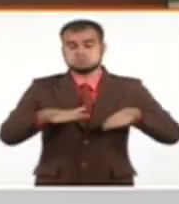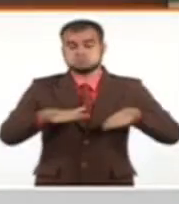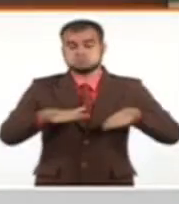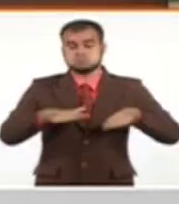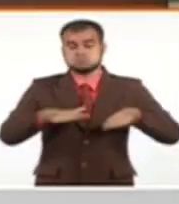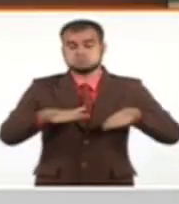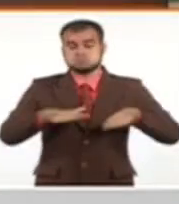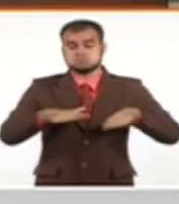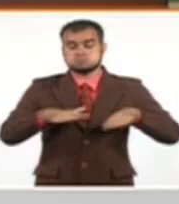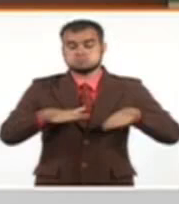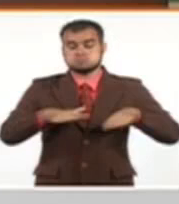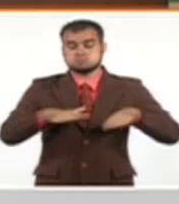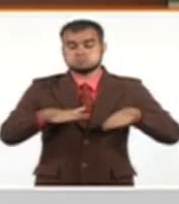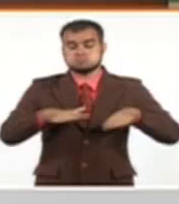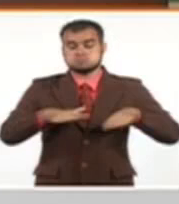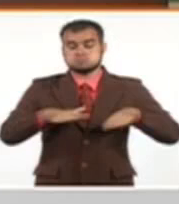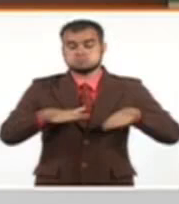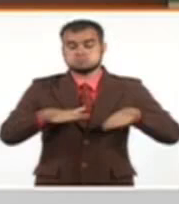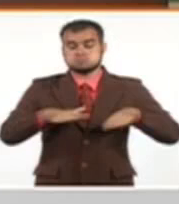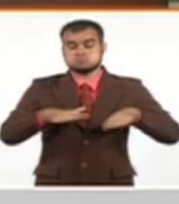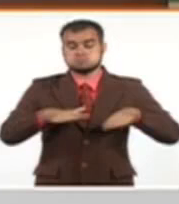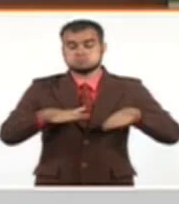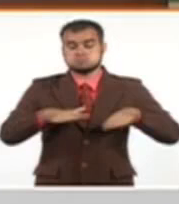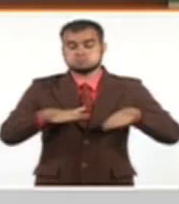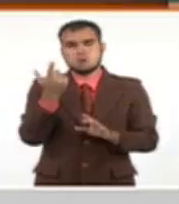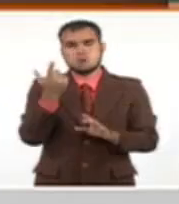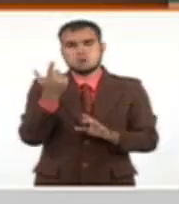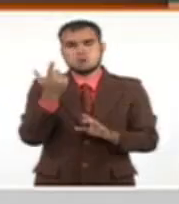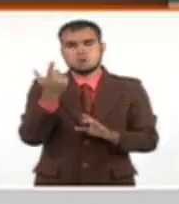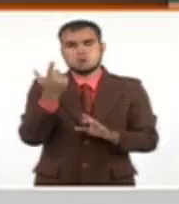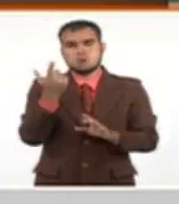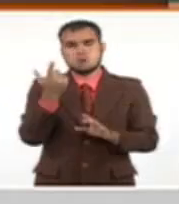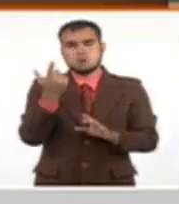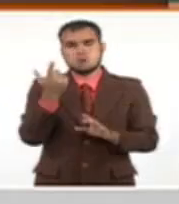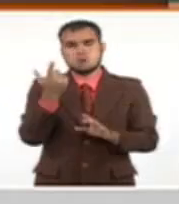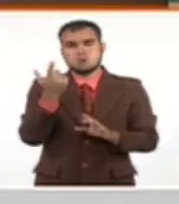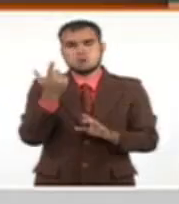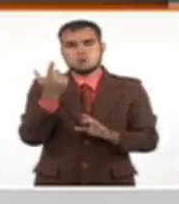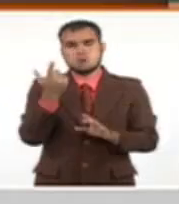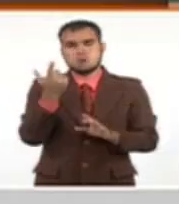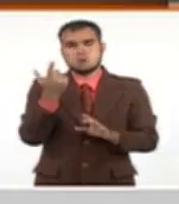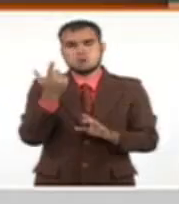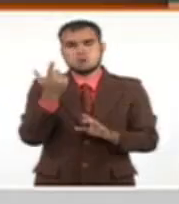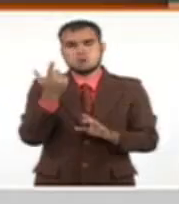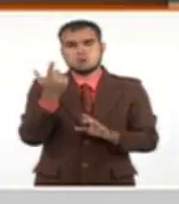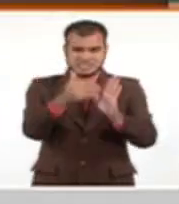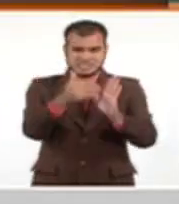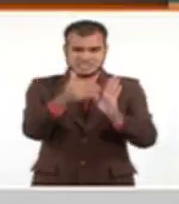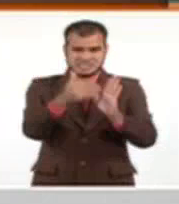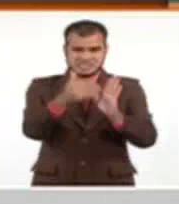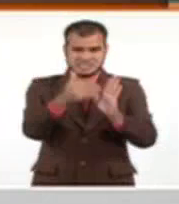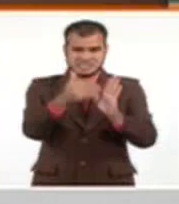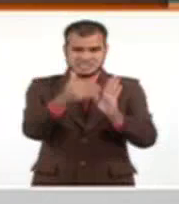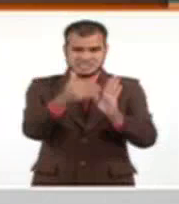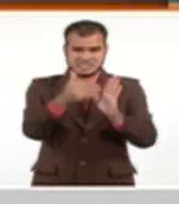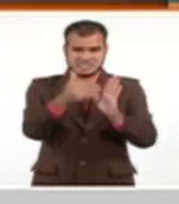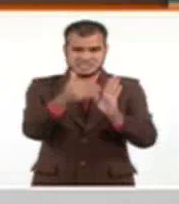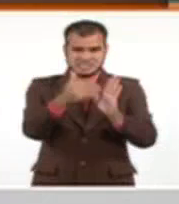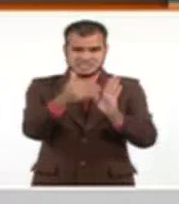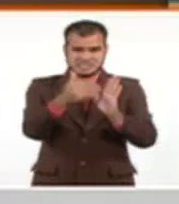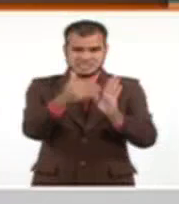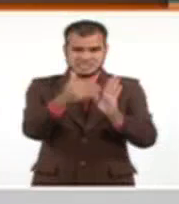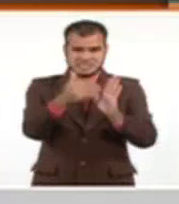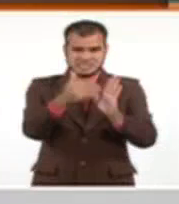casi 100 kilómetros del momento en el que estábamos a las 6 y media de la tarde. decir, mantiene una velocidad alta, como usted decía, de más de 44